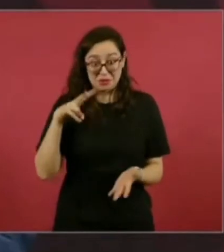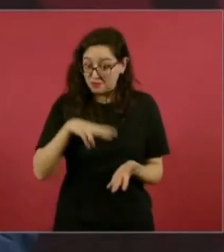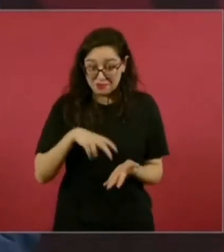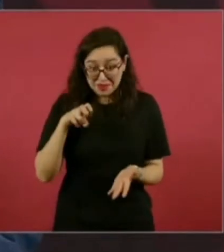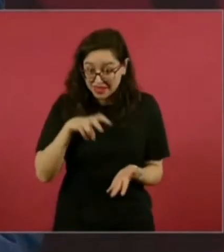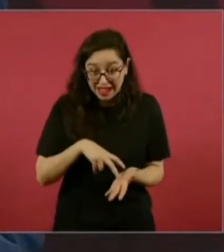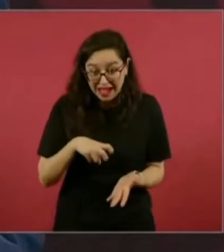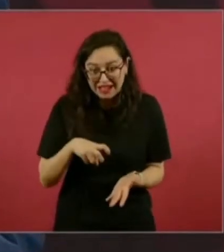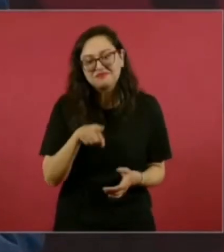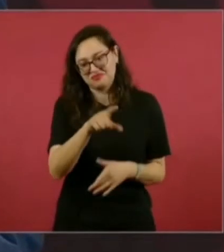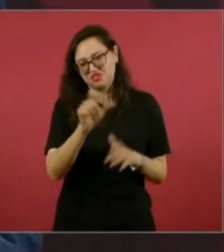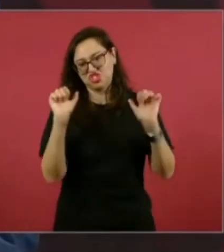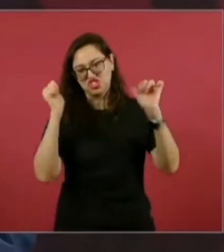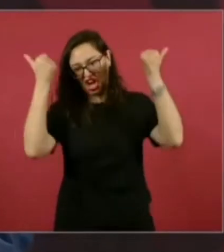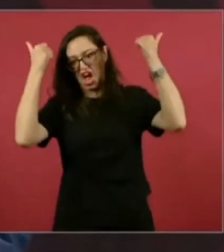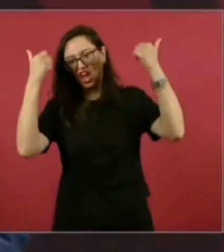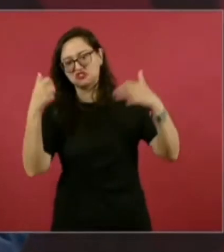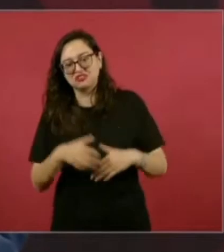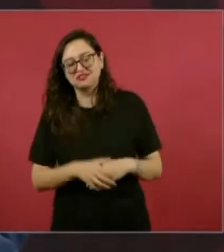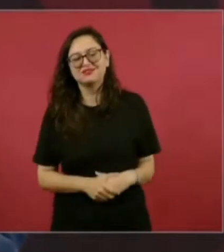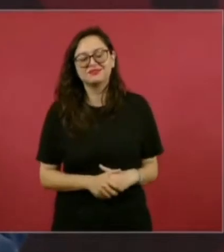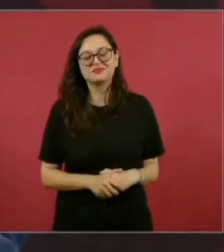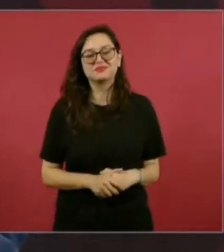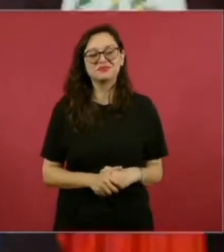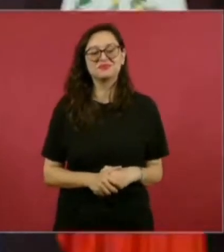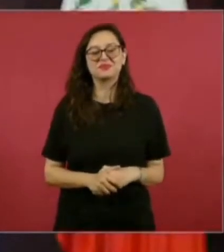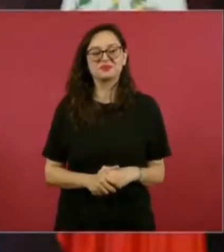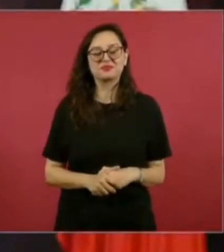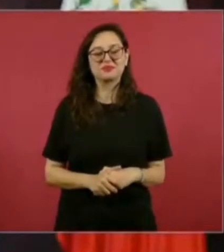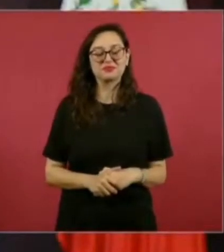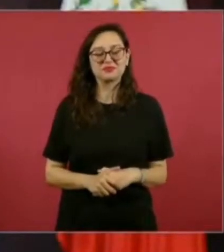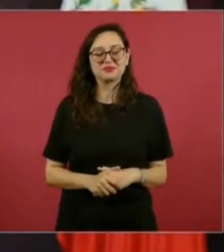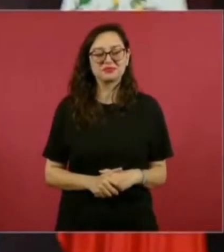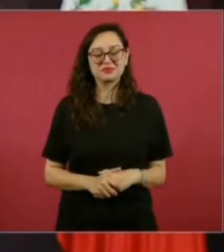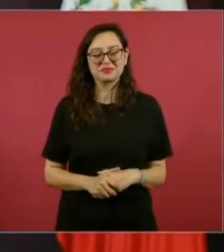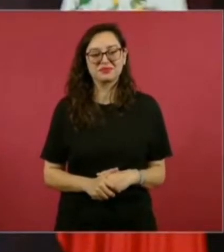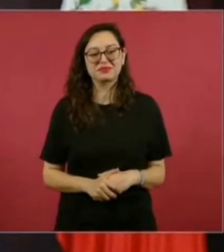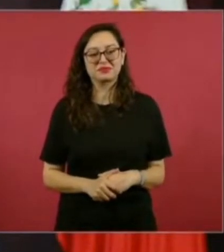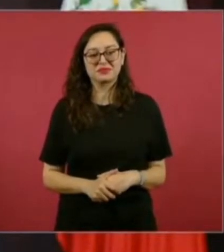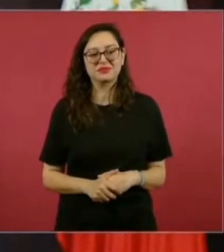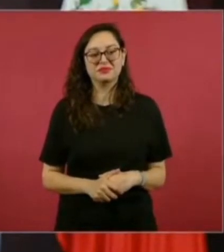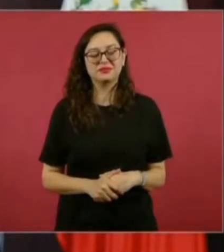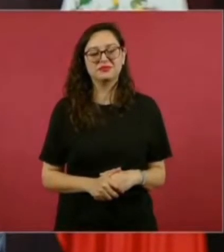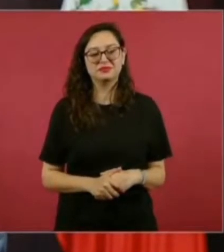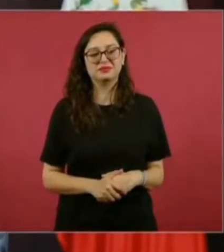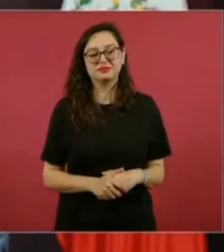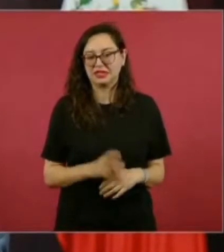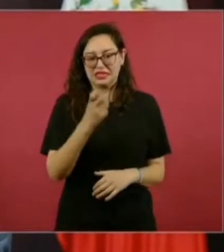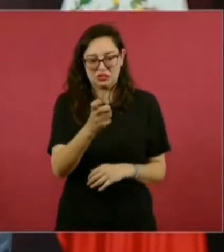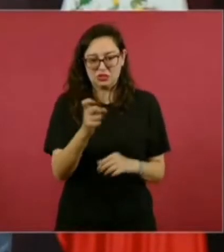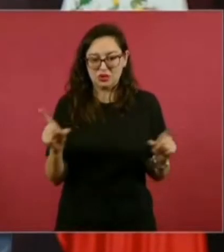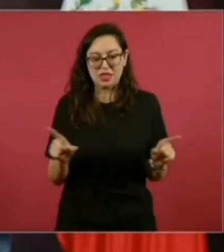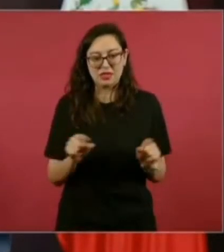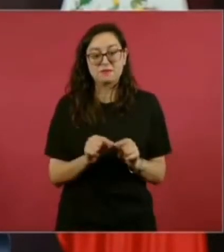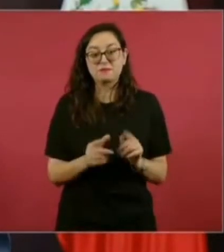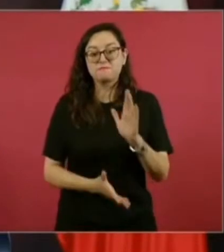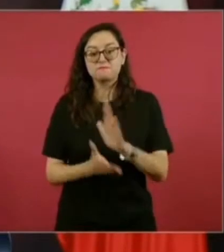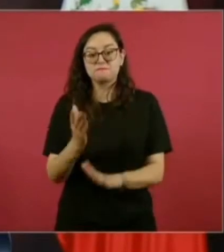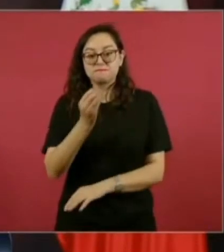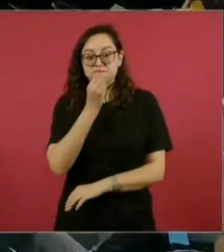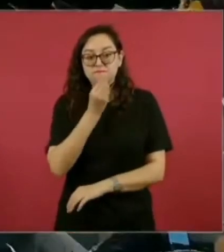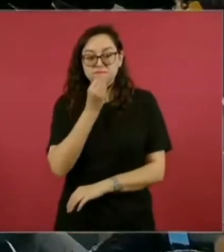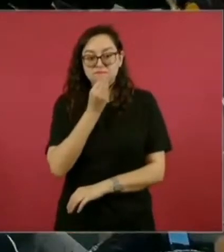pero nada más eso y vámonos a